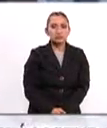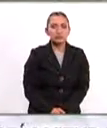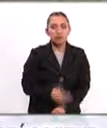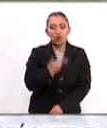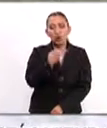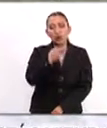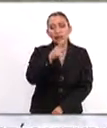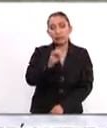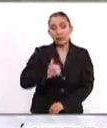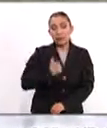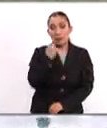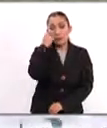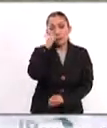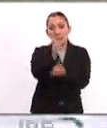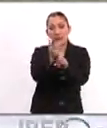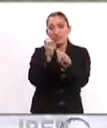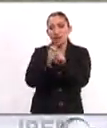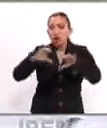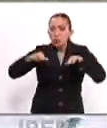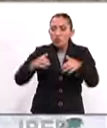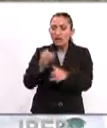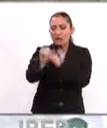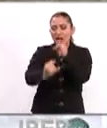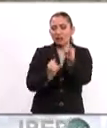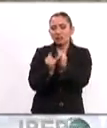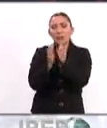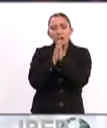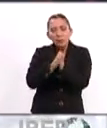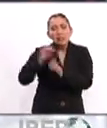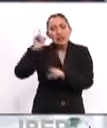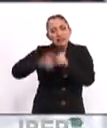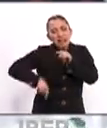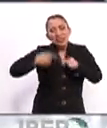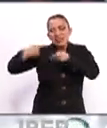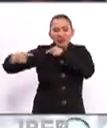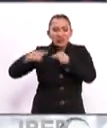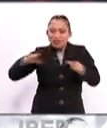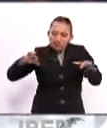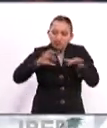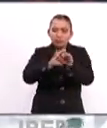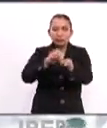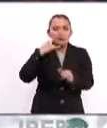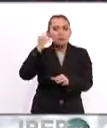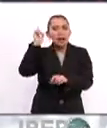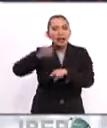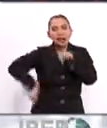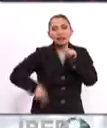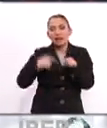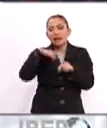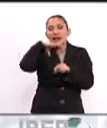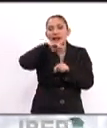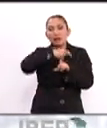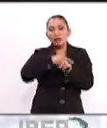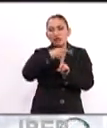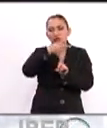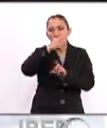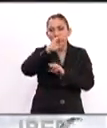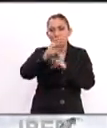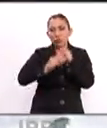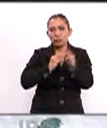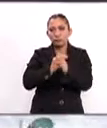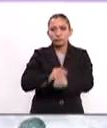Guterres aprovechó para exhortar a la comunidad internacional a superar sus diferencias y unir esfuerzos para combatir el calentamiento global.